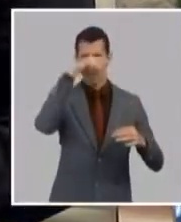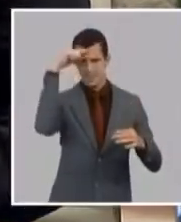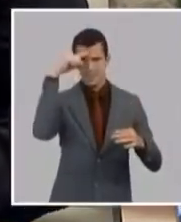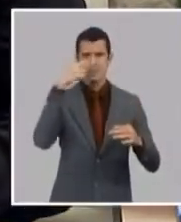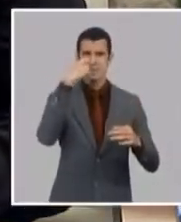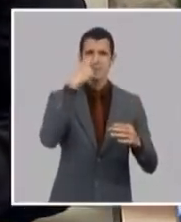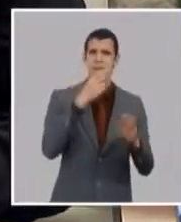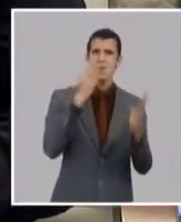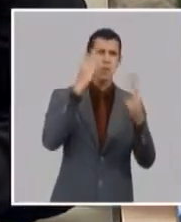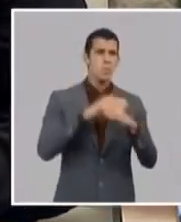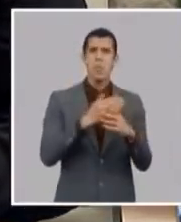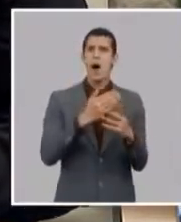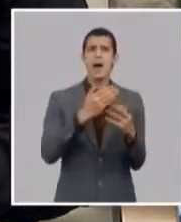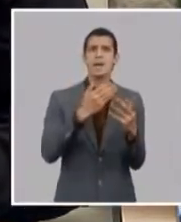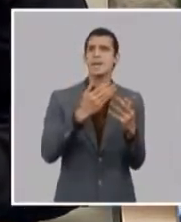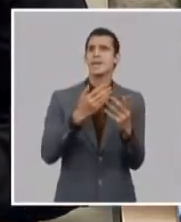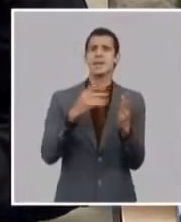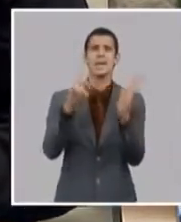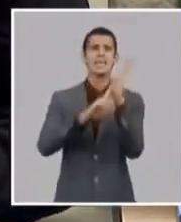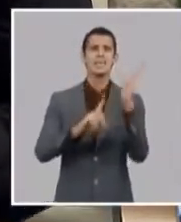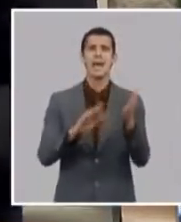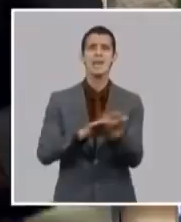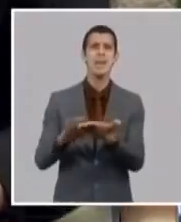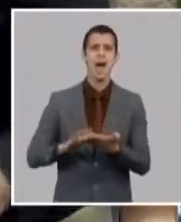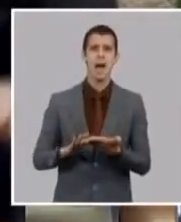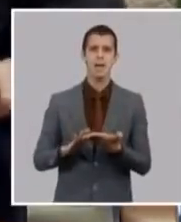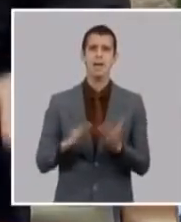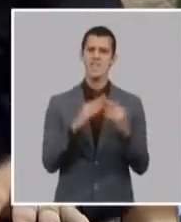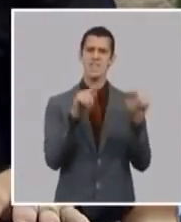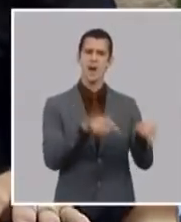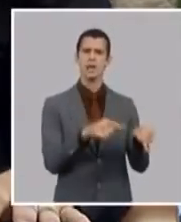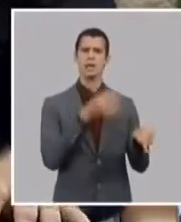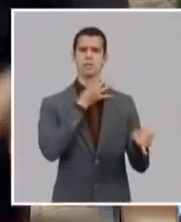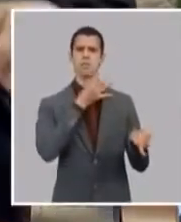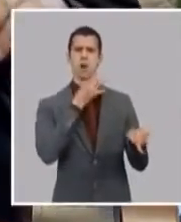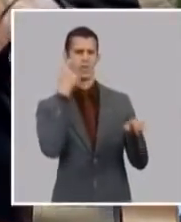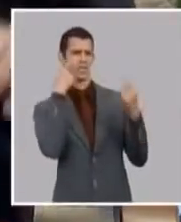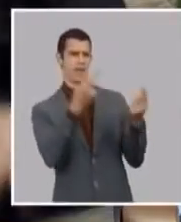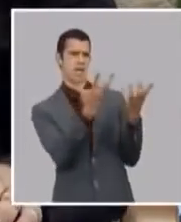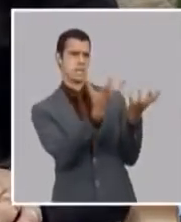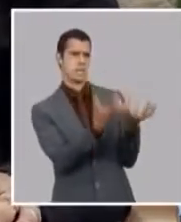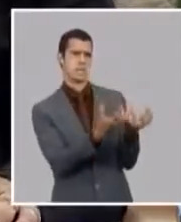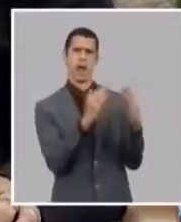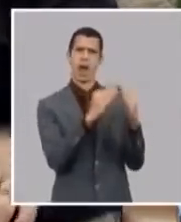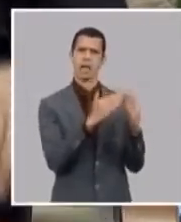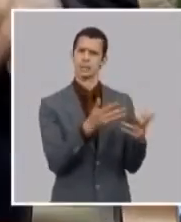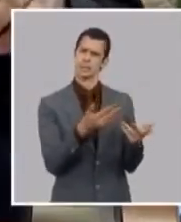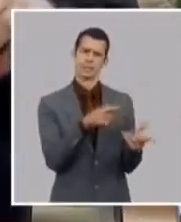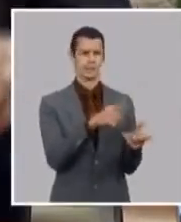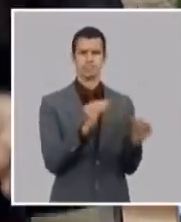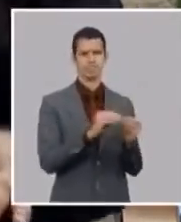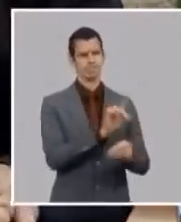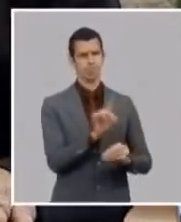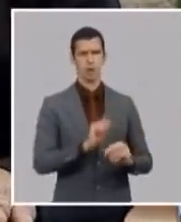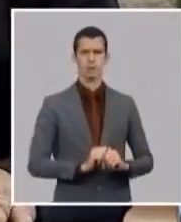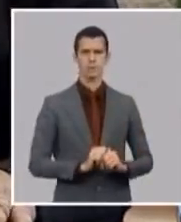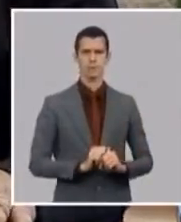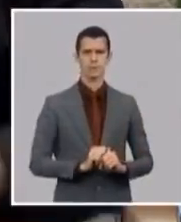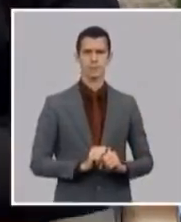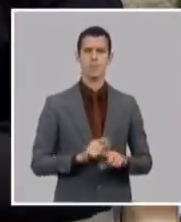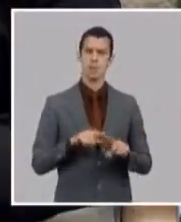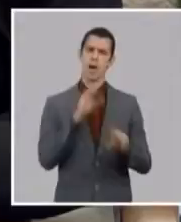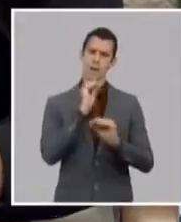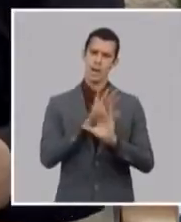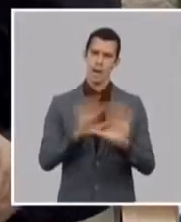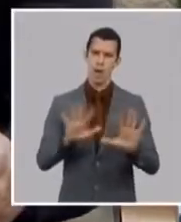la adquisición de los alimentos normados entonces nosotros estamos trabajando hay un grupo de trabajo lo preside el vicepresidente de la república